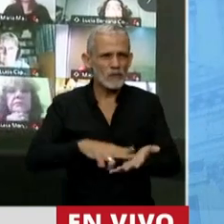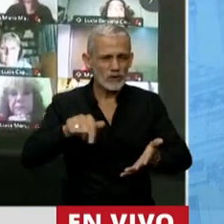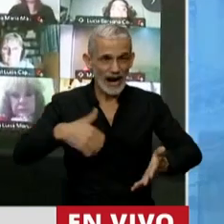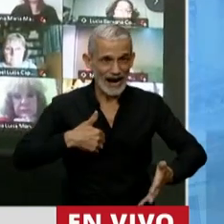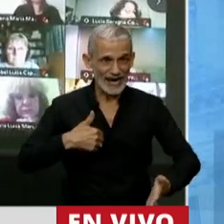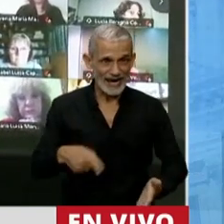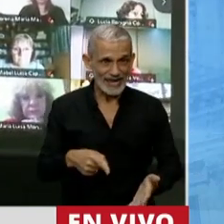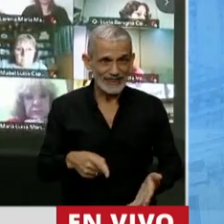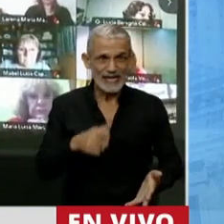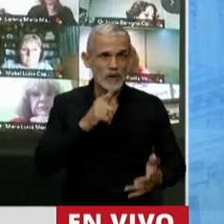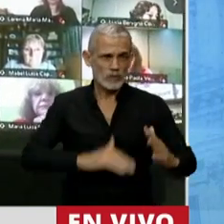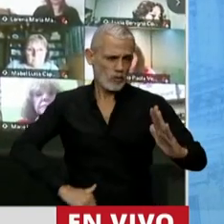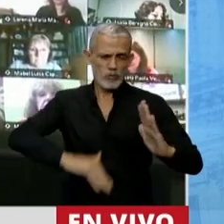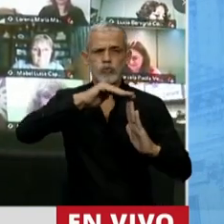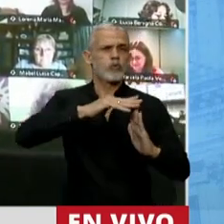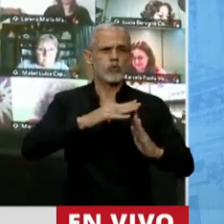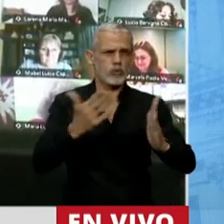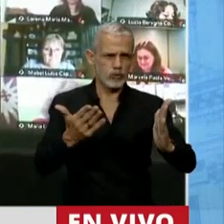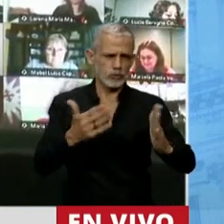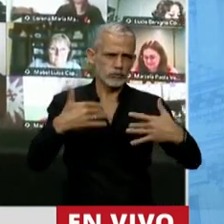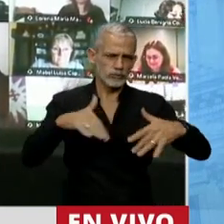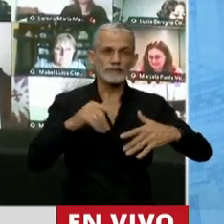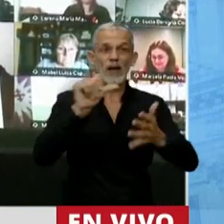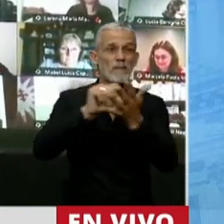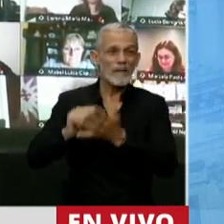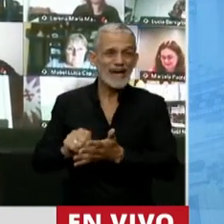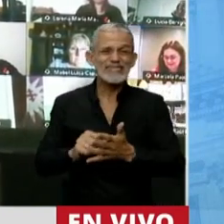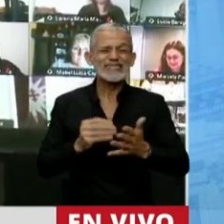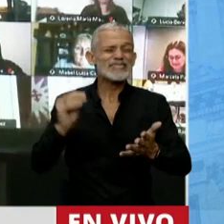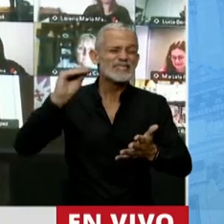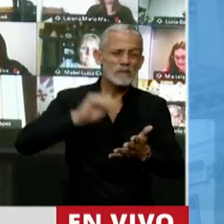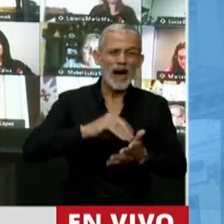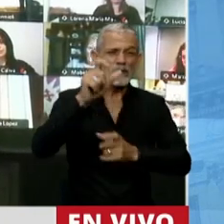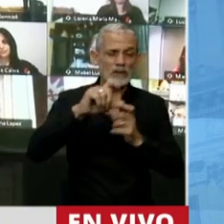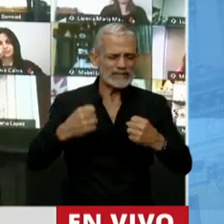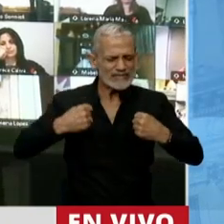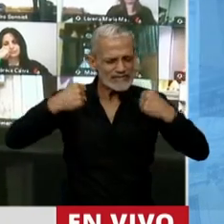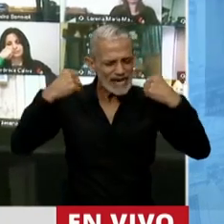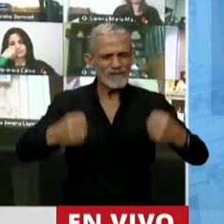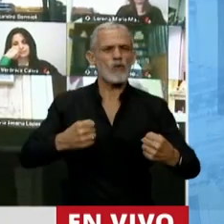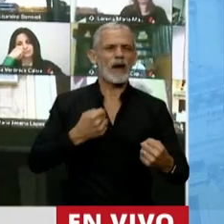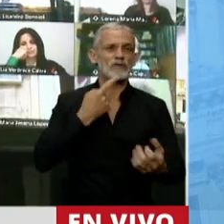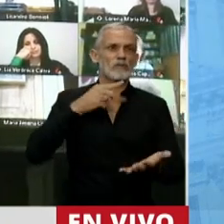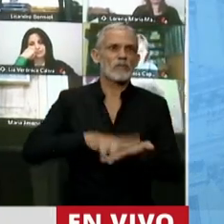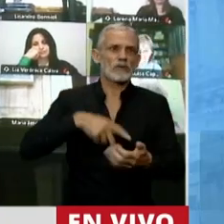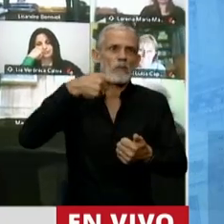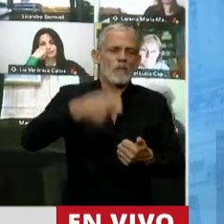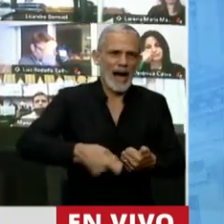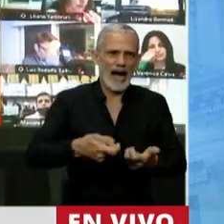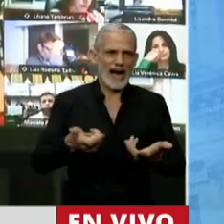resulta que estamos en el top ten o en el top five. O somos uno de los países donde la población tiene que hacer un esfuerzo fiscal muy alto.